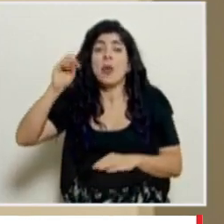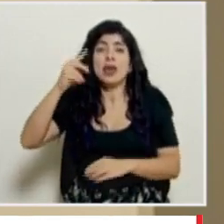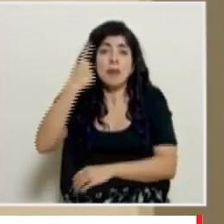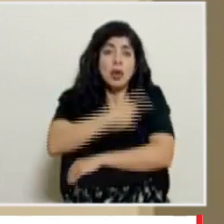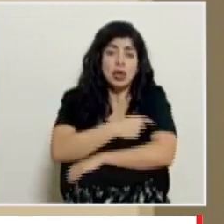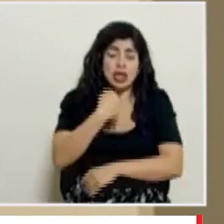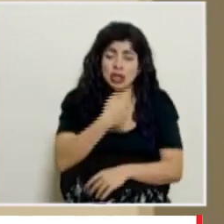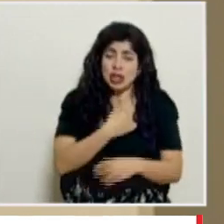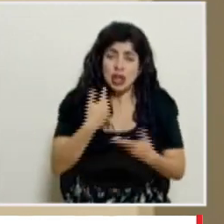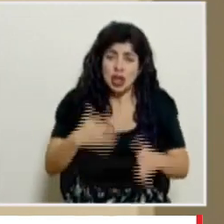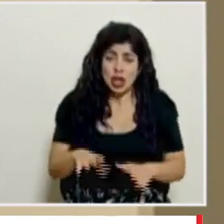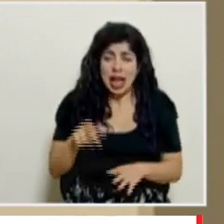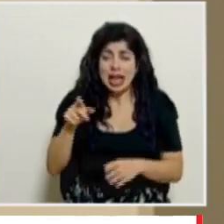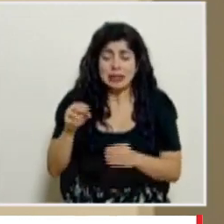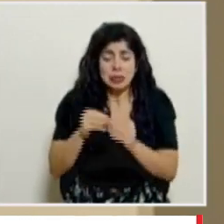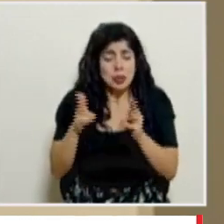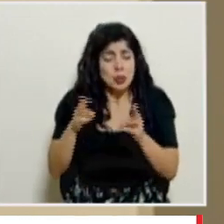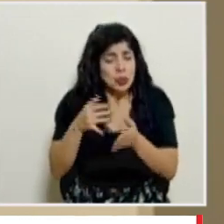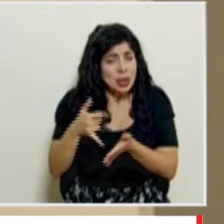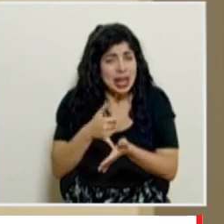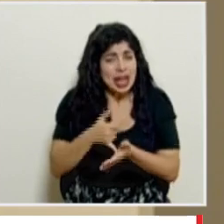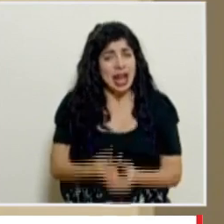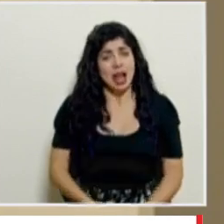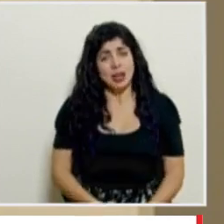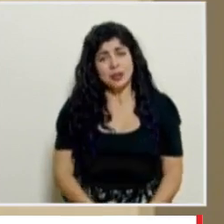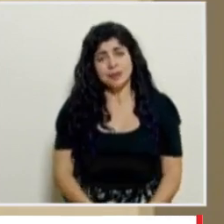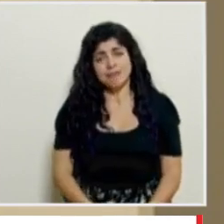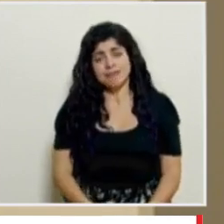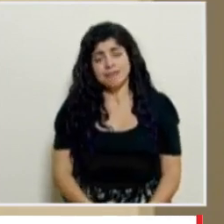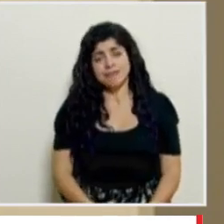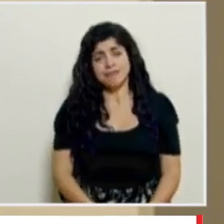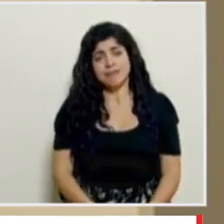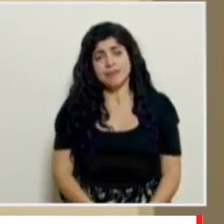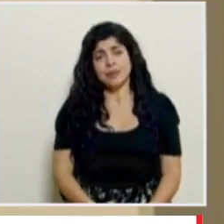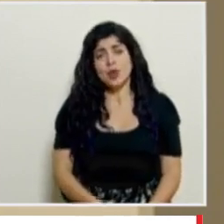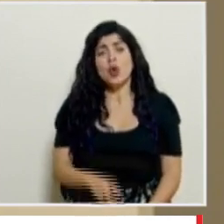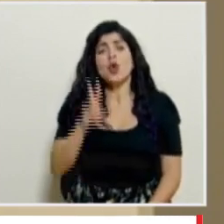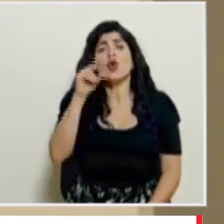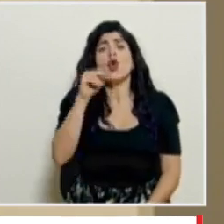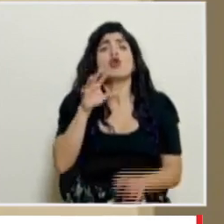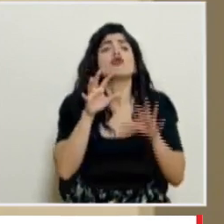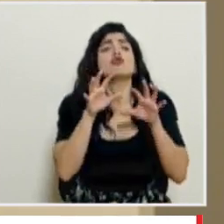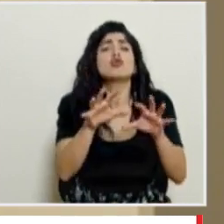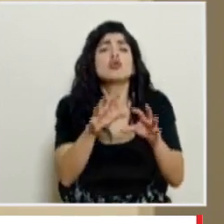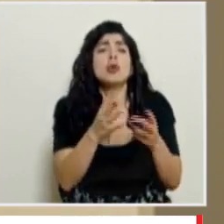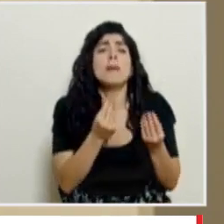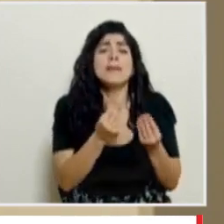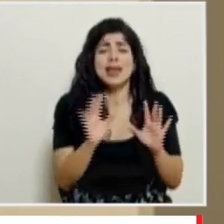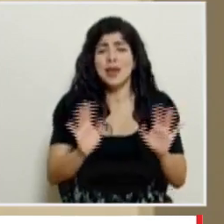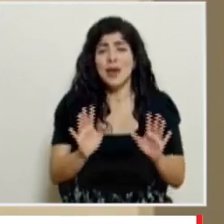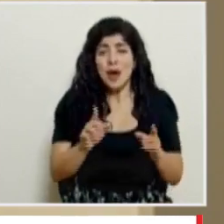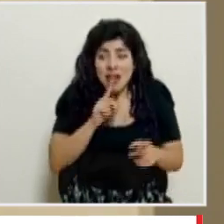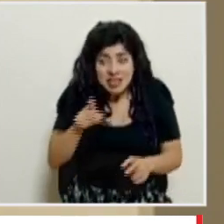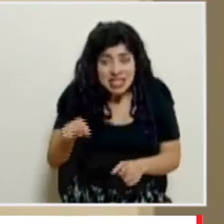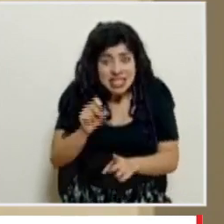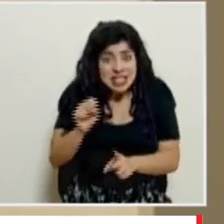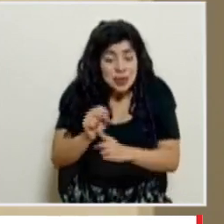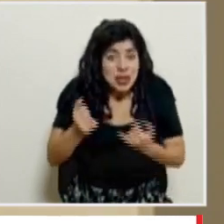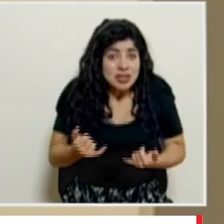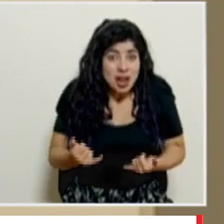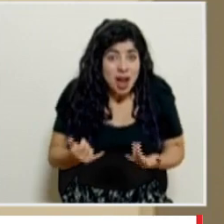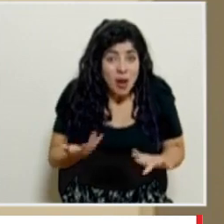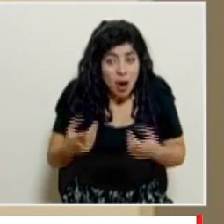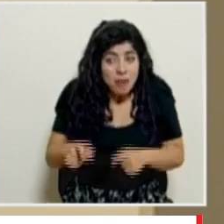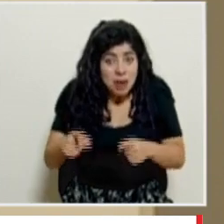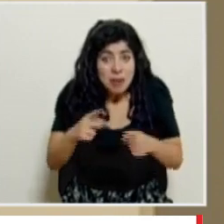40 eso es muy muy grave y no es no es meter miedo vean o sea son las condiciones que nos tocaron vivir